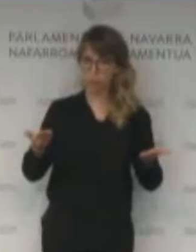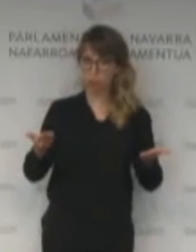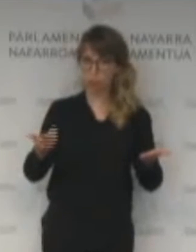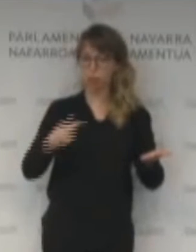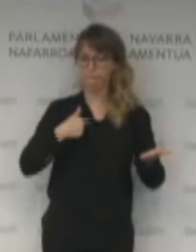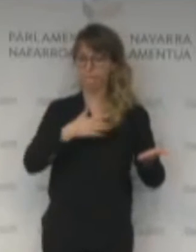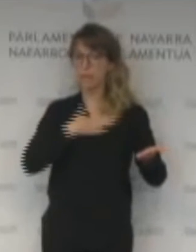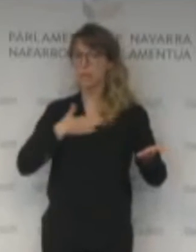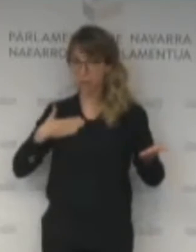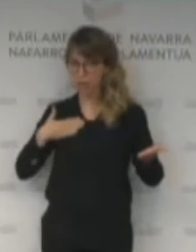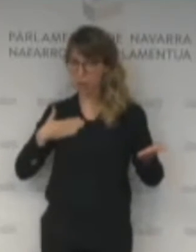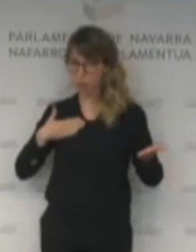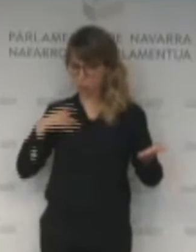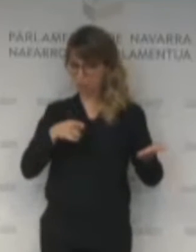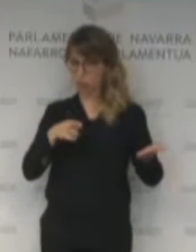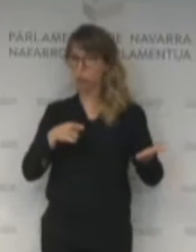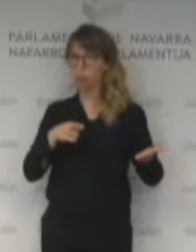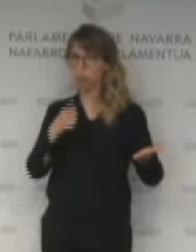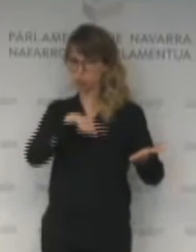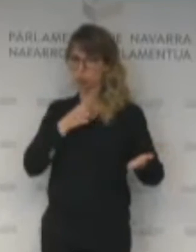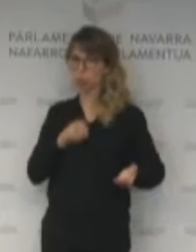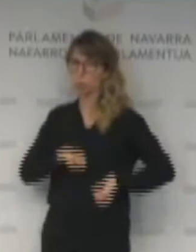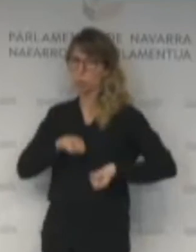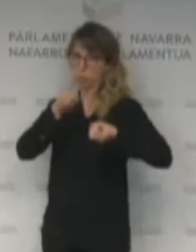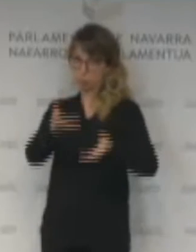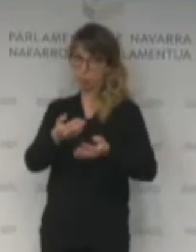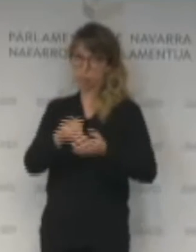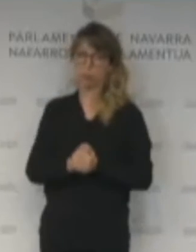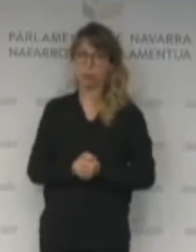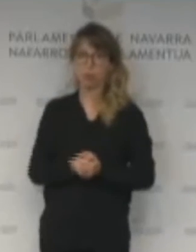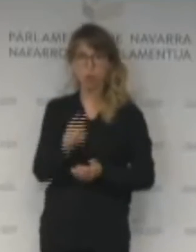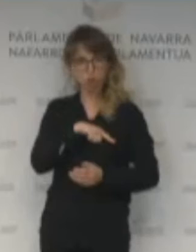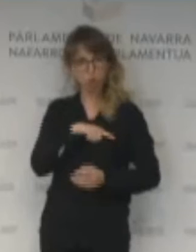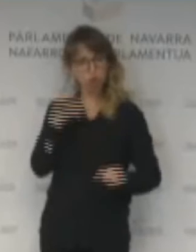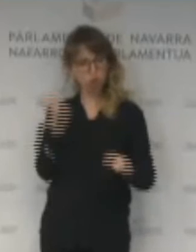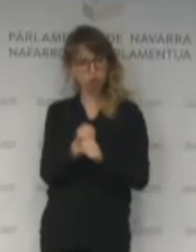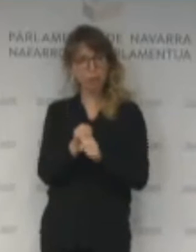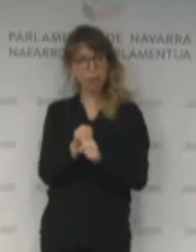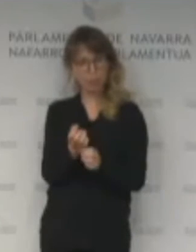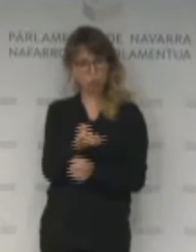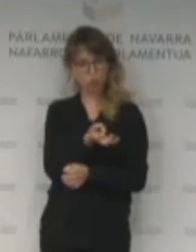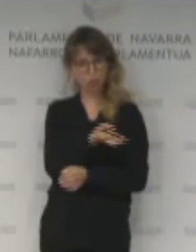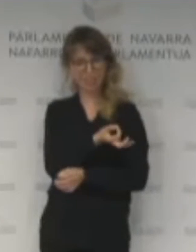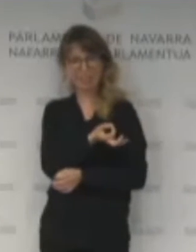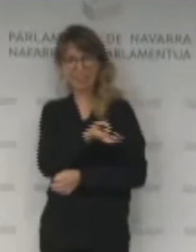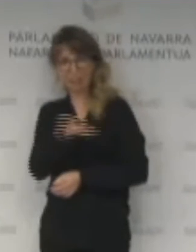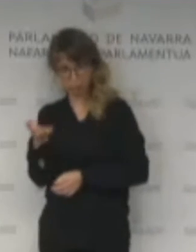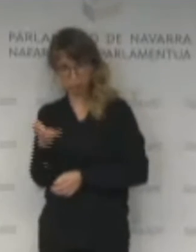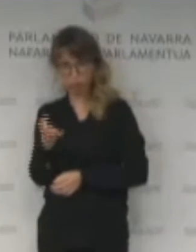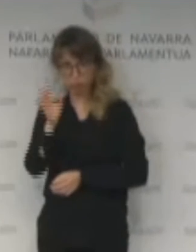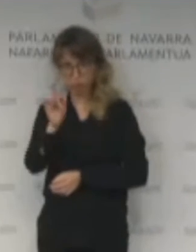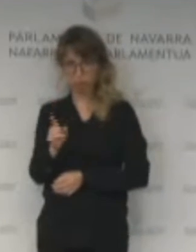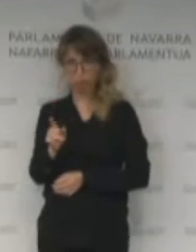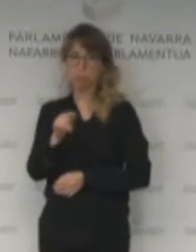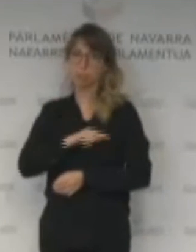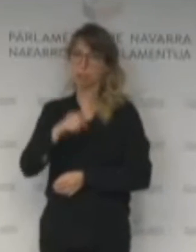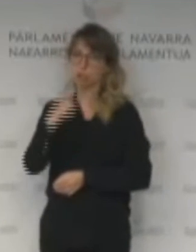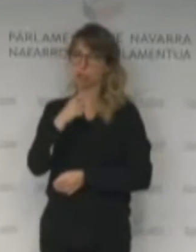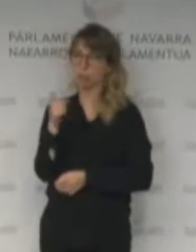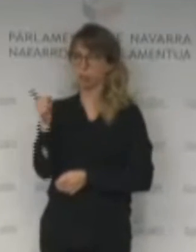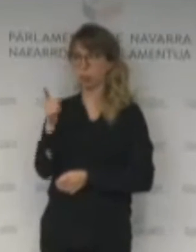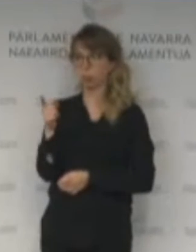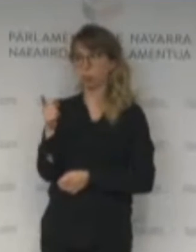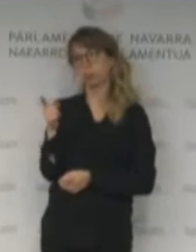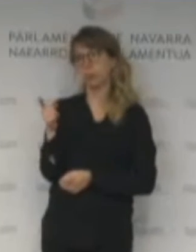lo damos. Y sí, trabajamos con rigor, señor Esparza. Sé que la cuestión usted la entiende de distinta